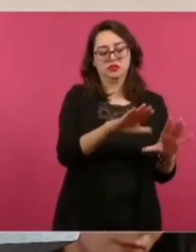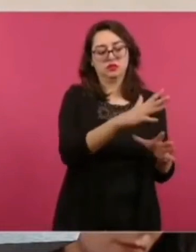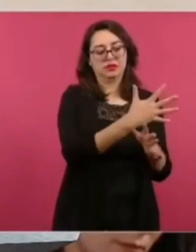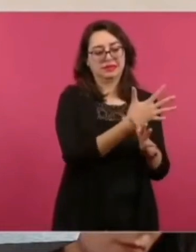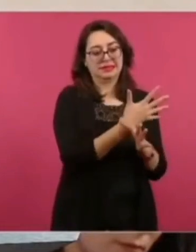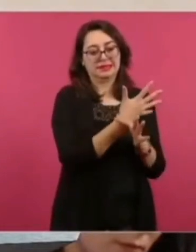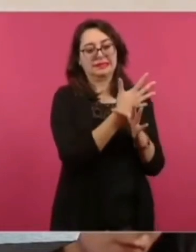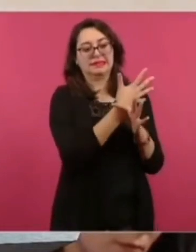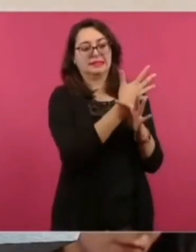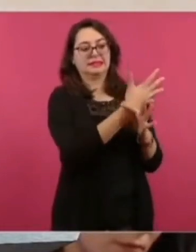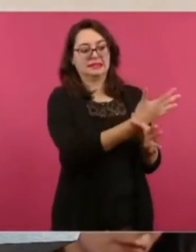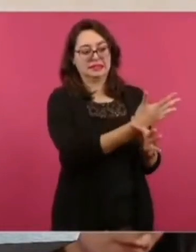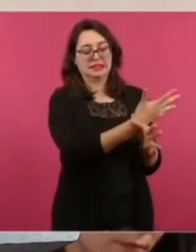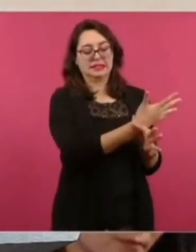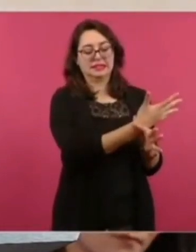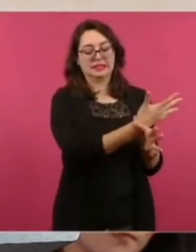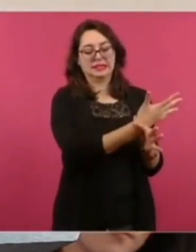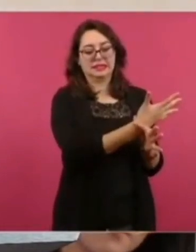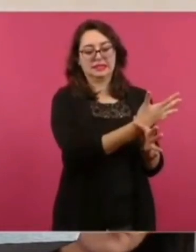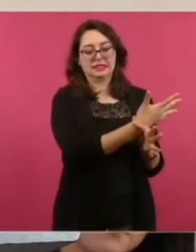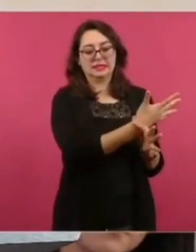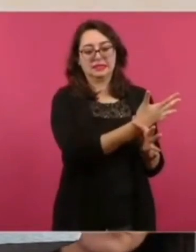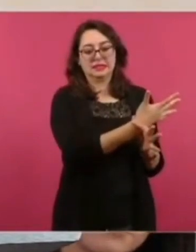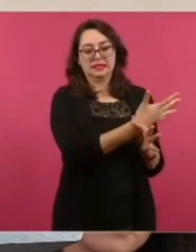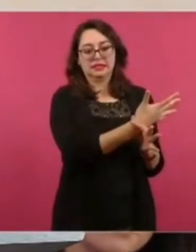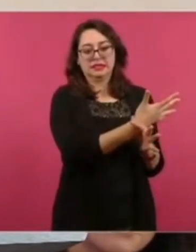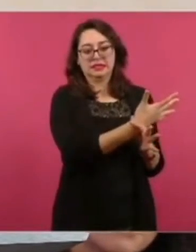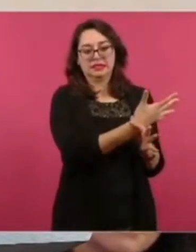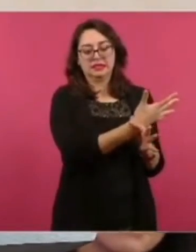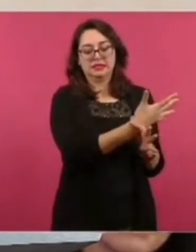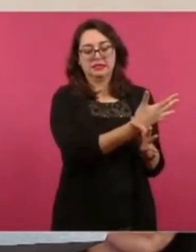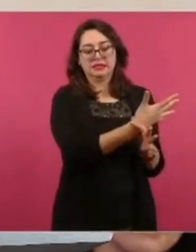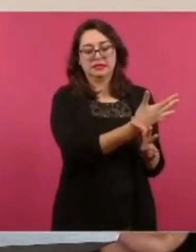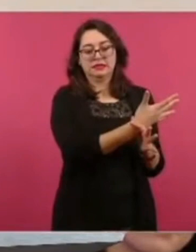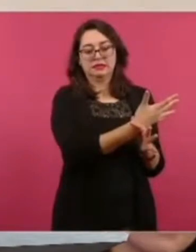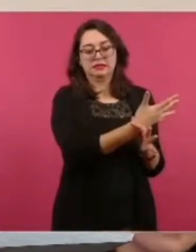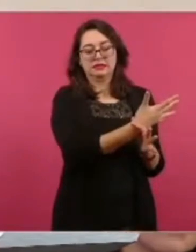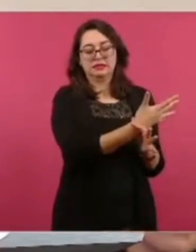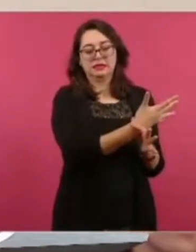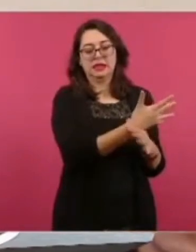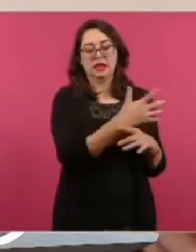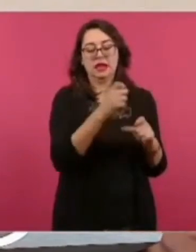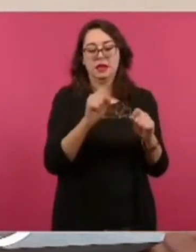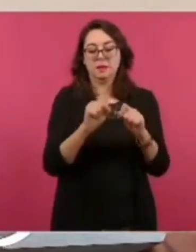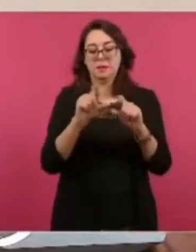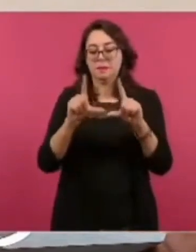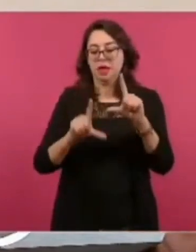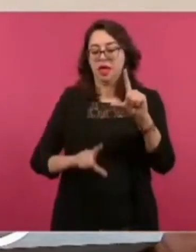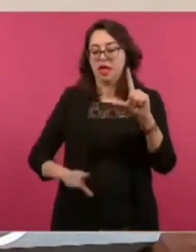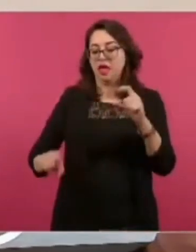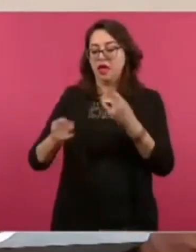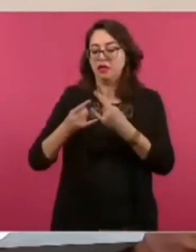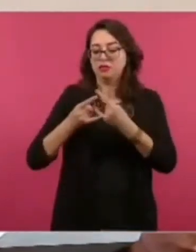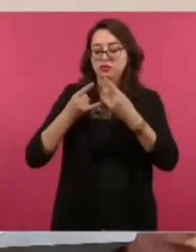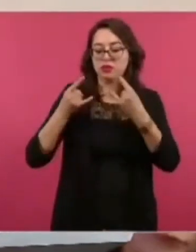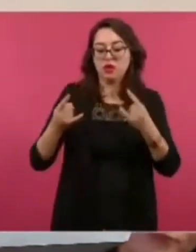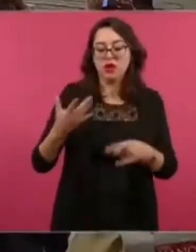el más represor de todos los presidentes de México